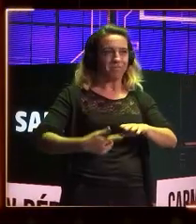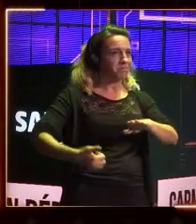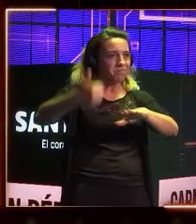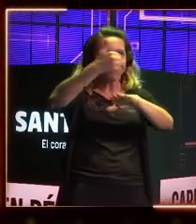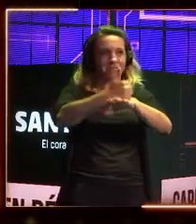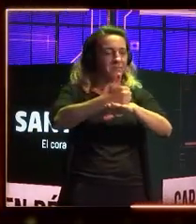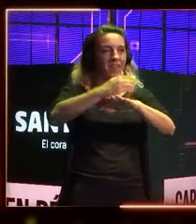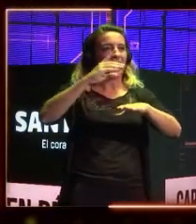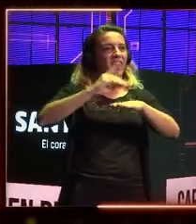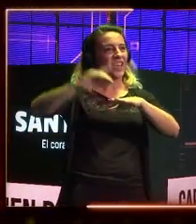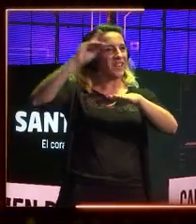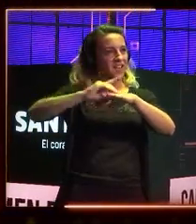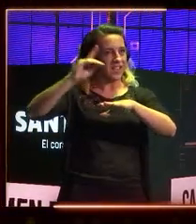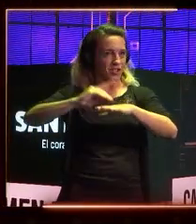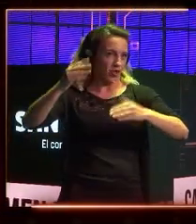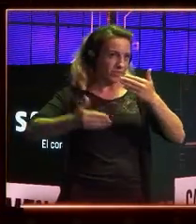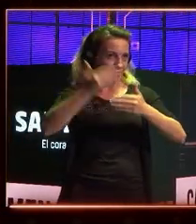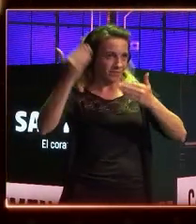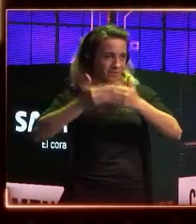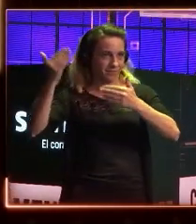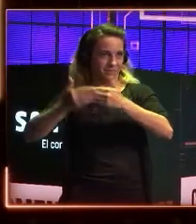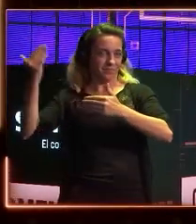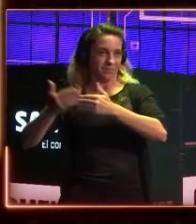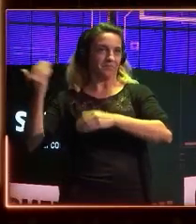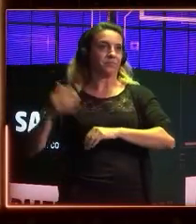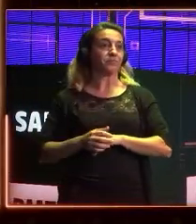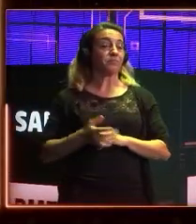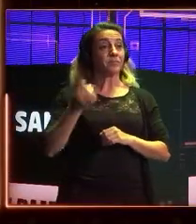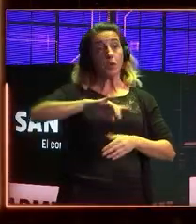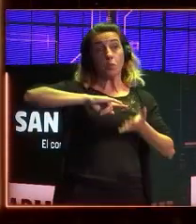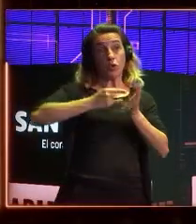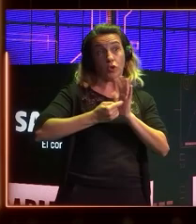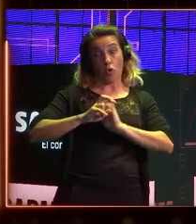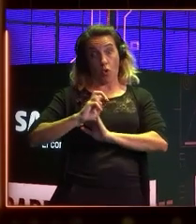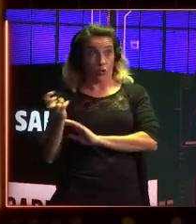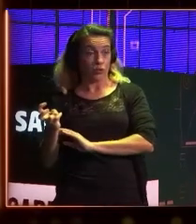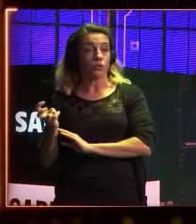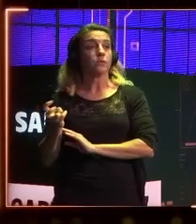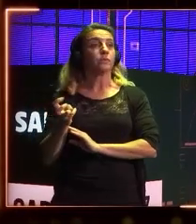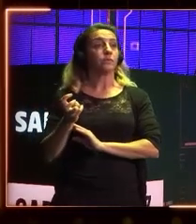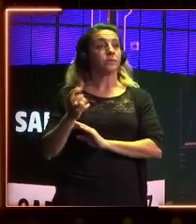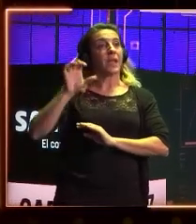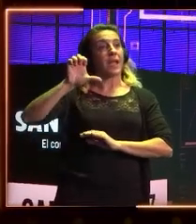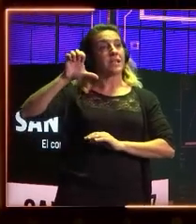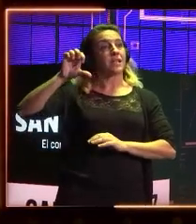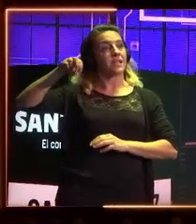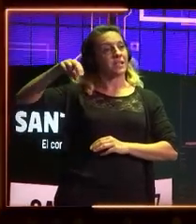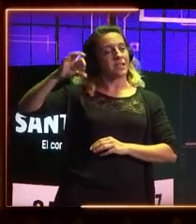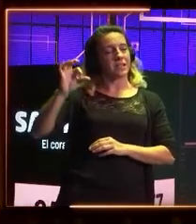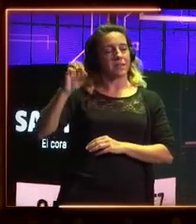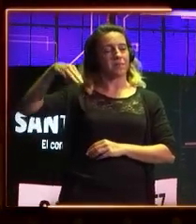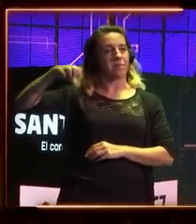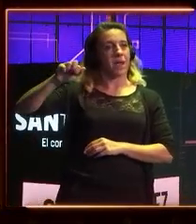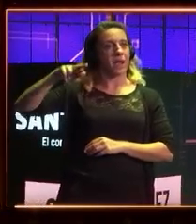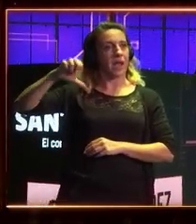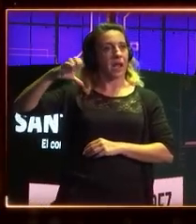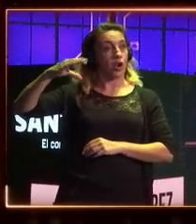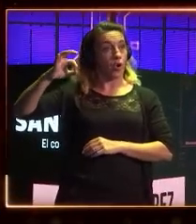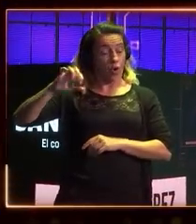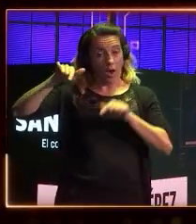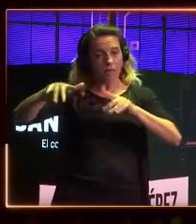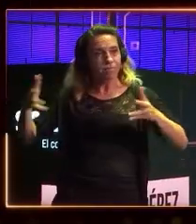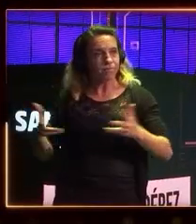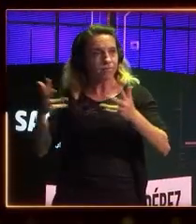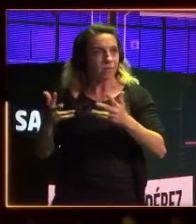la digitalización e la innovación. Otro también proyecto es el proyecto de Esmareco, donde fomentamos que las